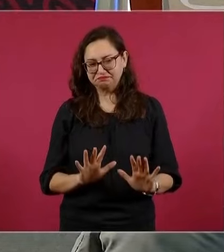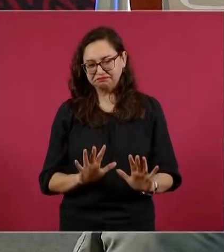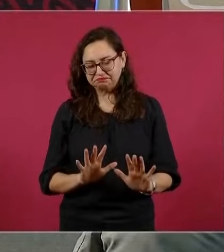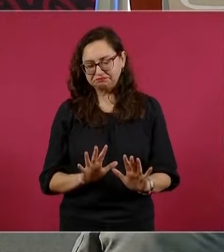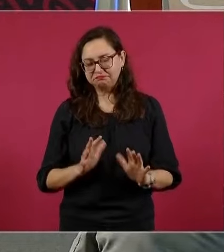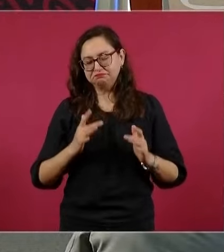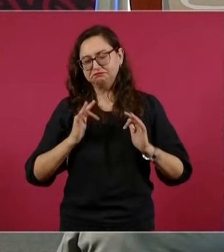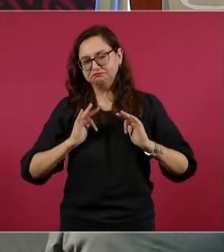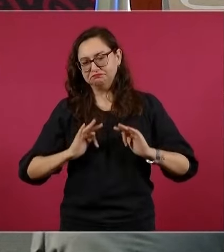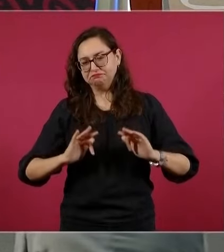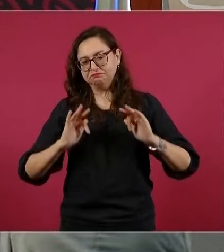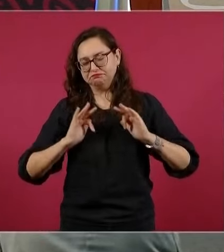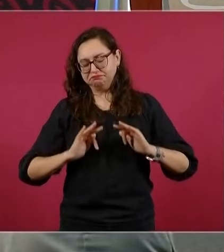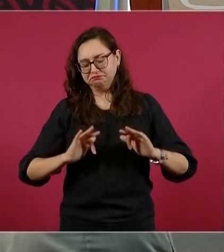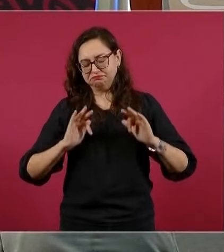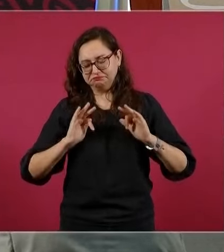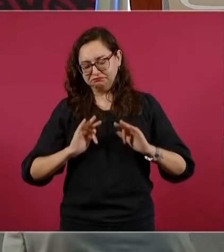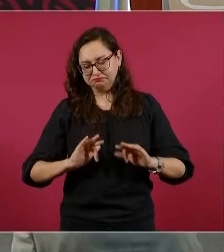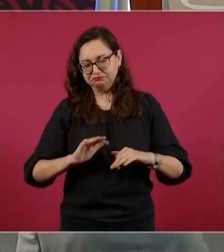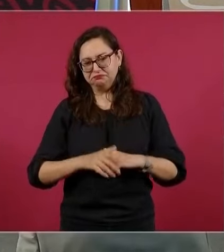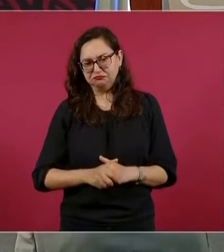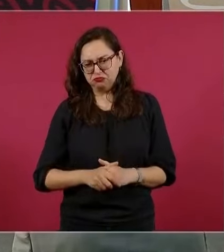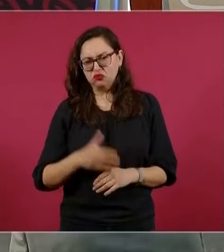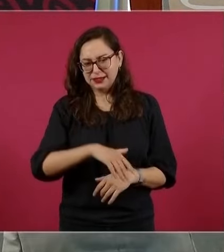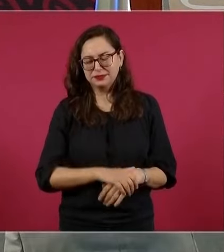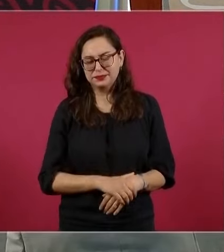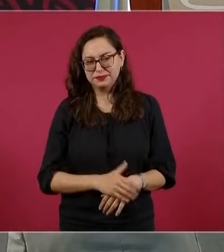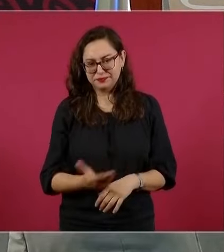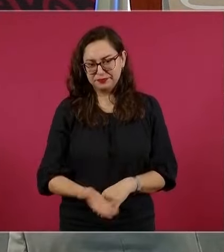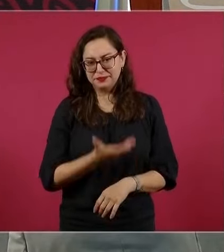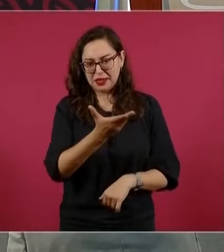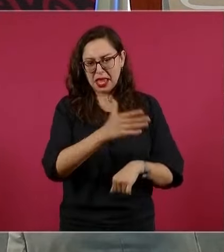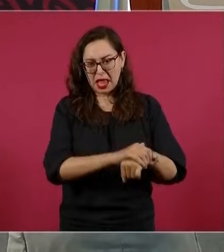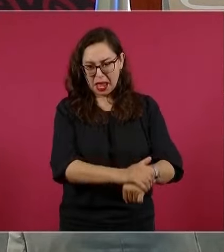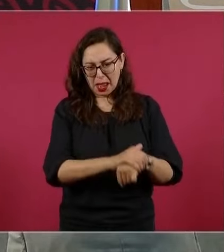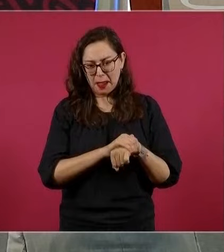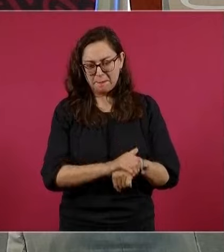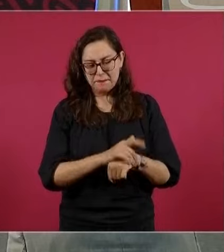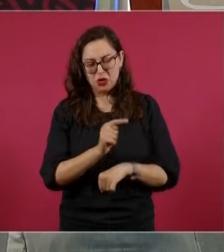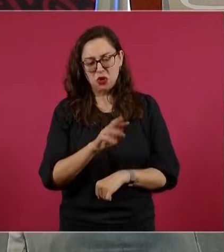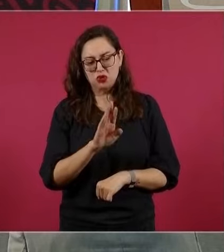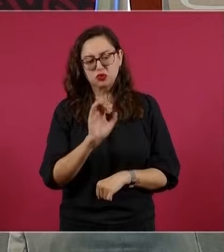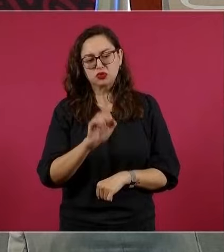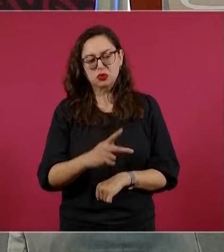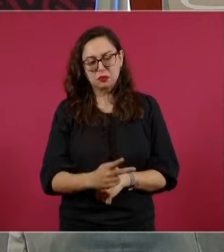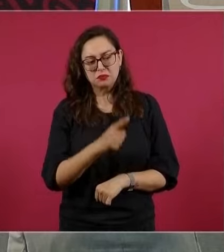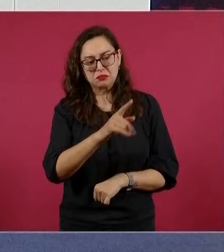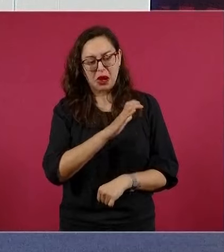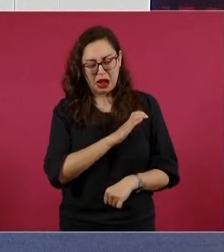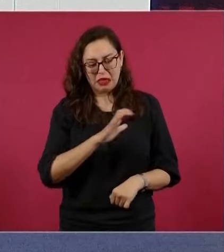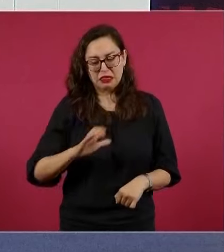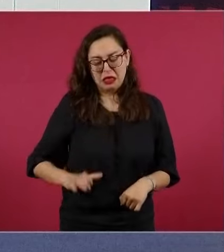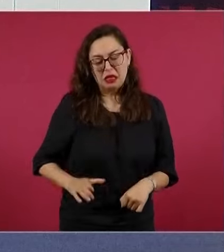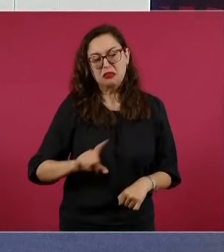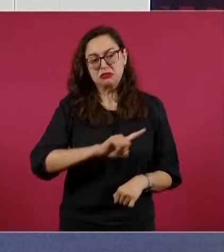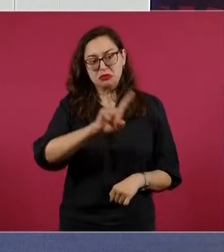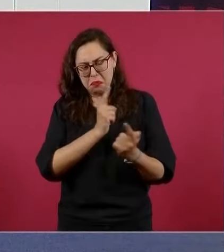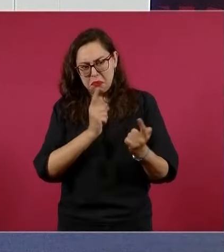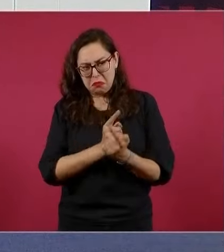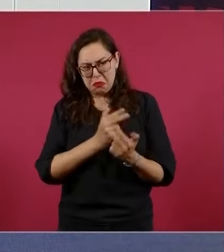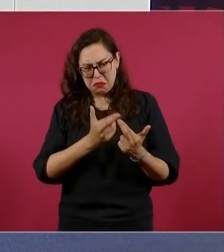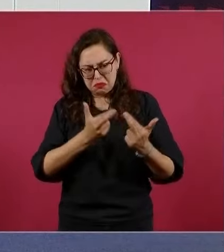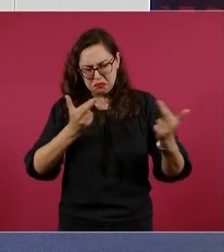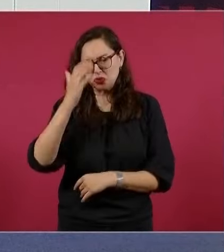confianza el haber sabido de mi amigo Trump como candidato y el haberlo tratado después como presidente.